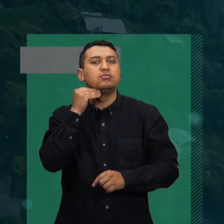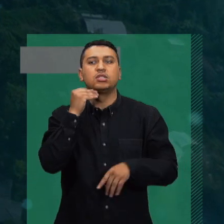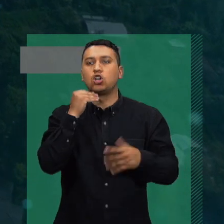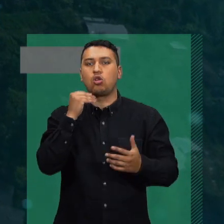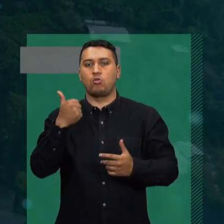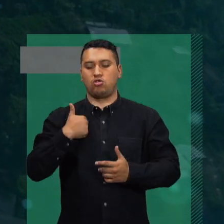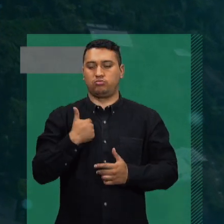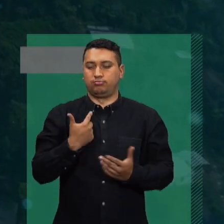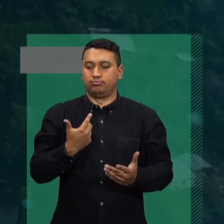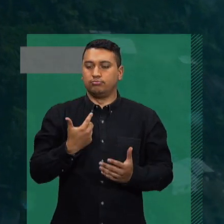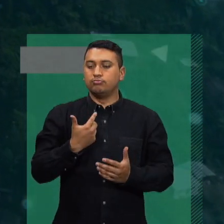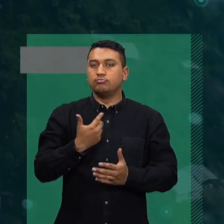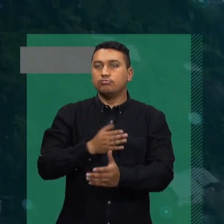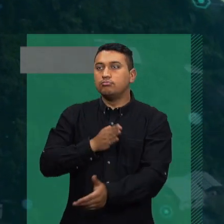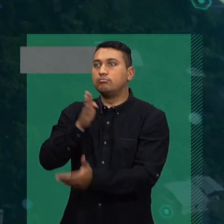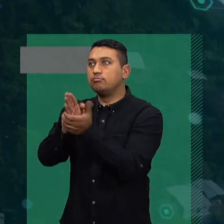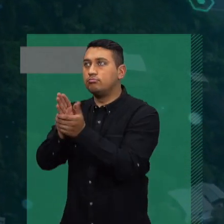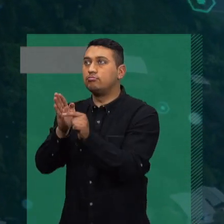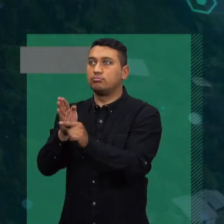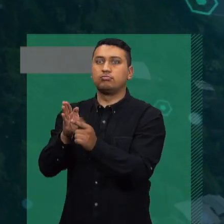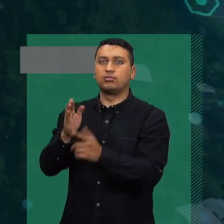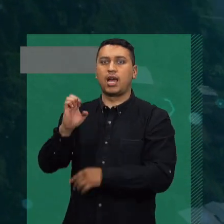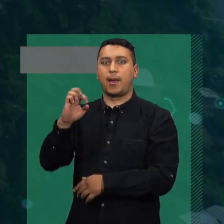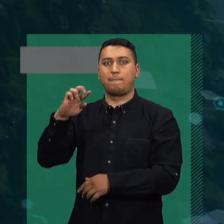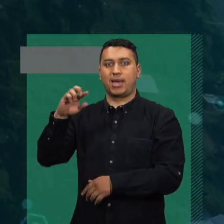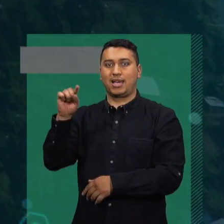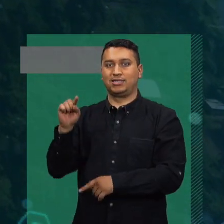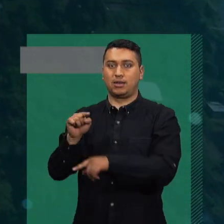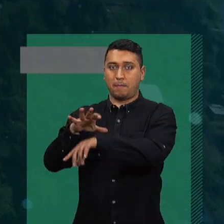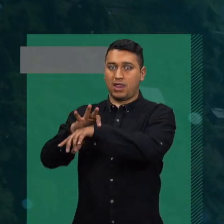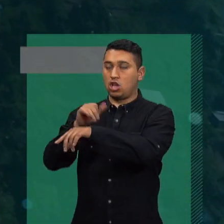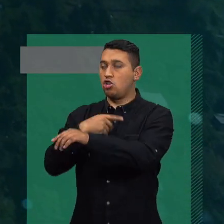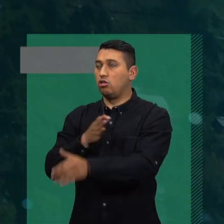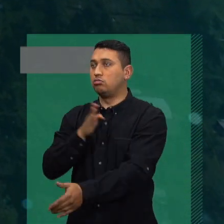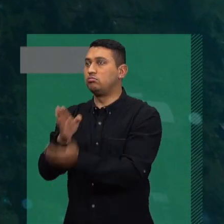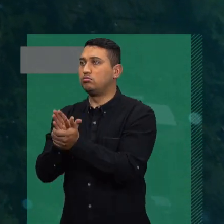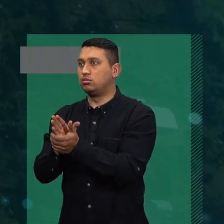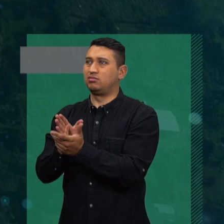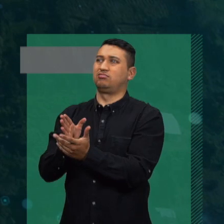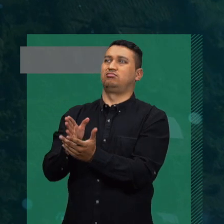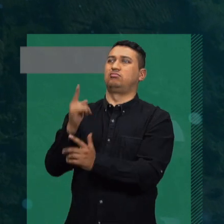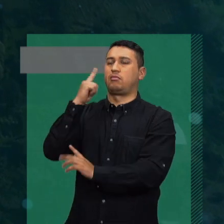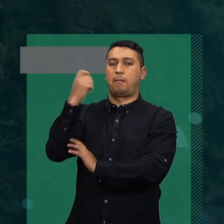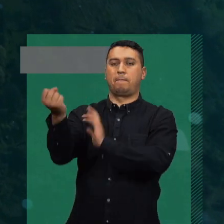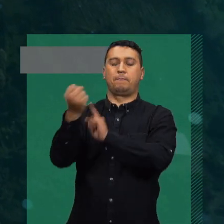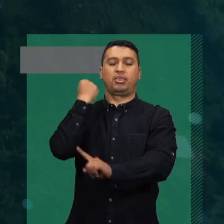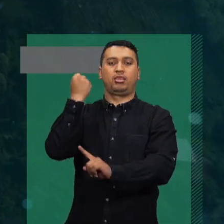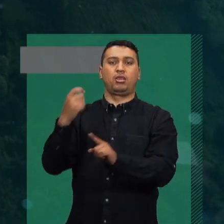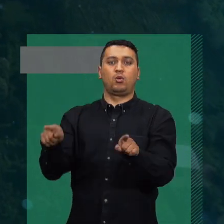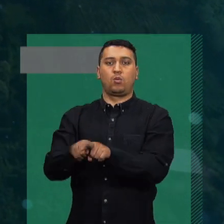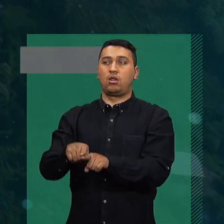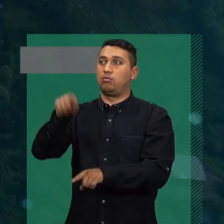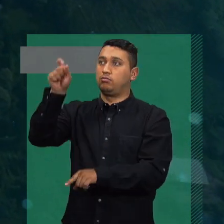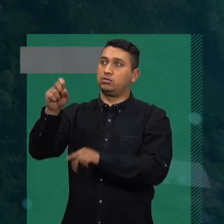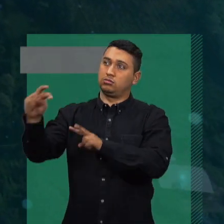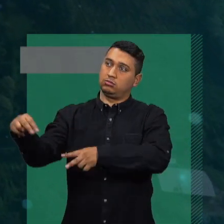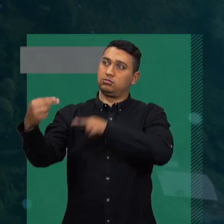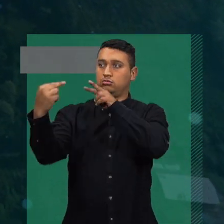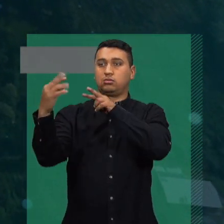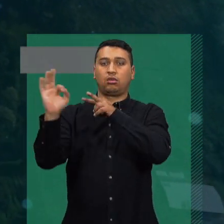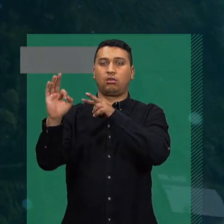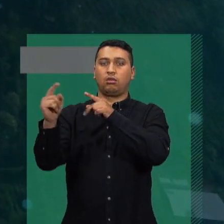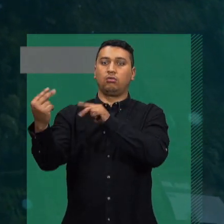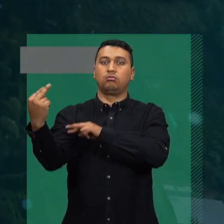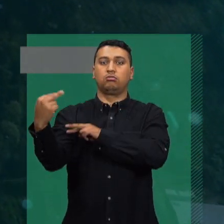particular, porque cuando acudí a mi EPS, lo que me encontré, pues era una persona que no me miraba ni a los ojos,